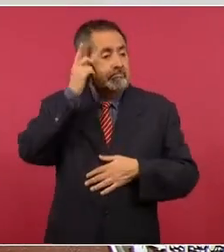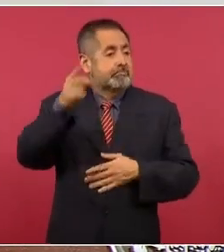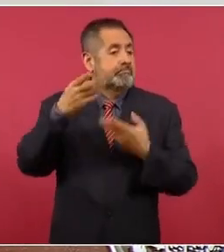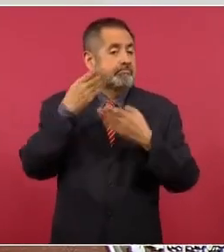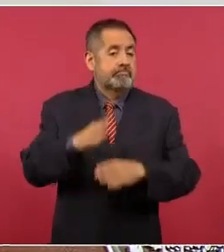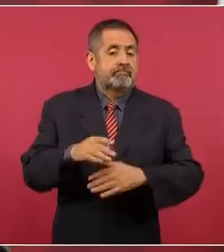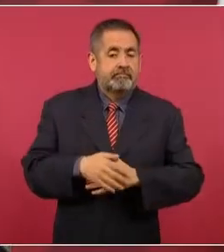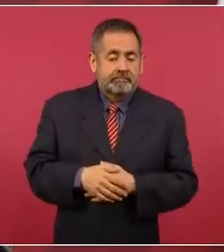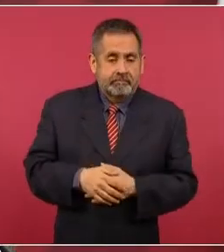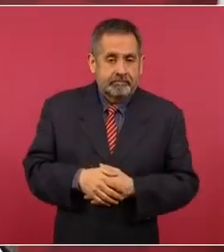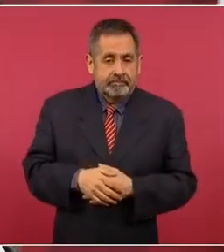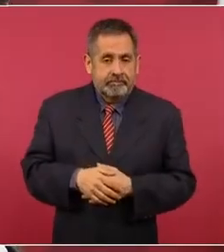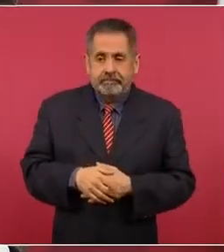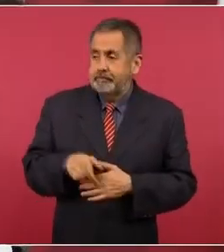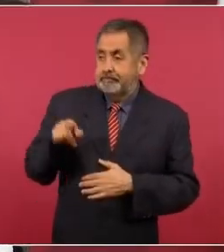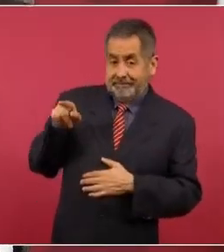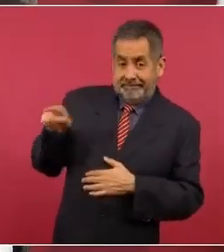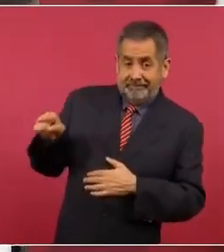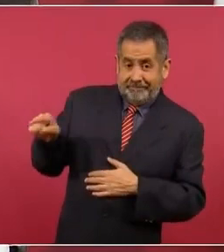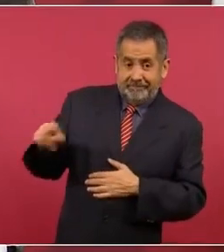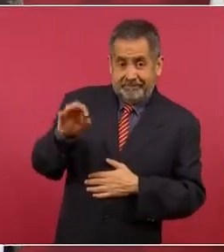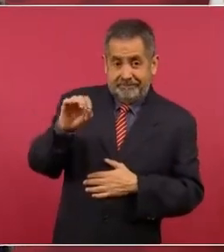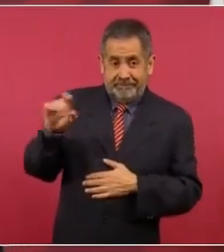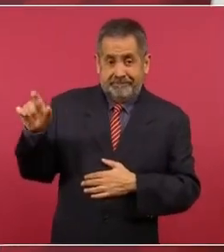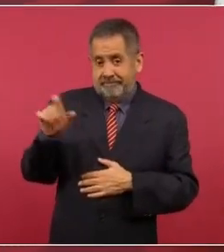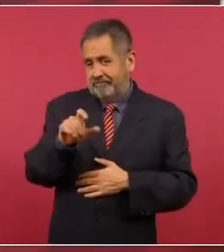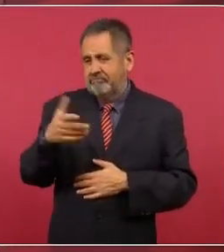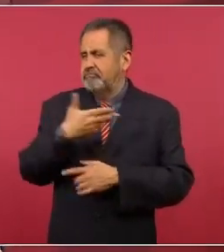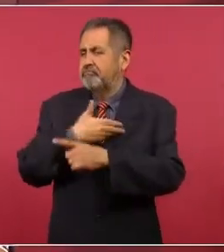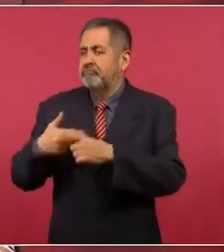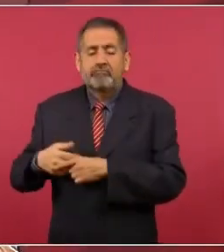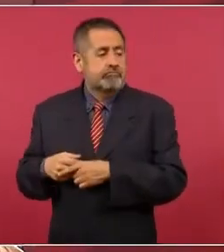Llega a Fox a la presidencia y nombra de secretario de Hacienda